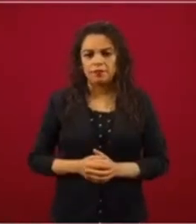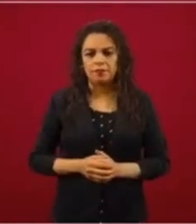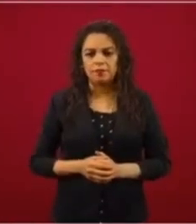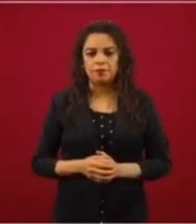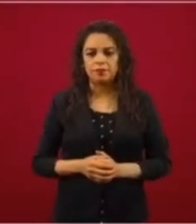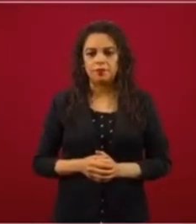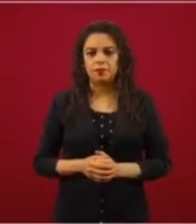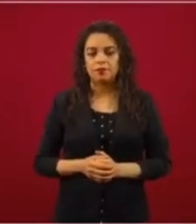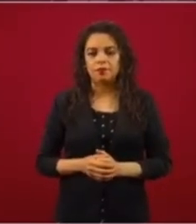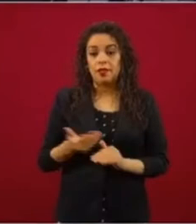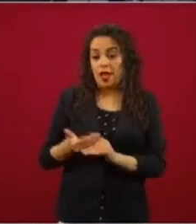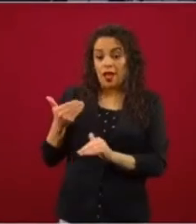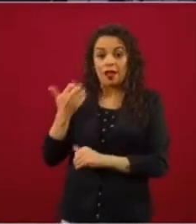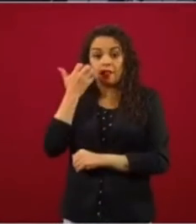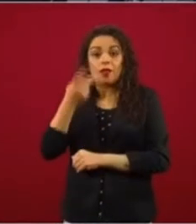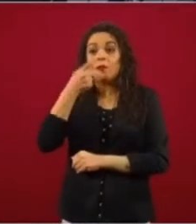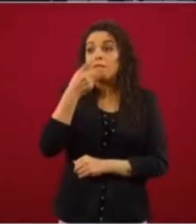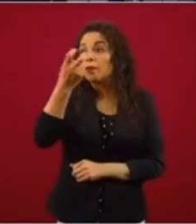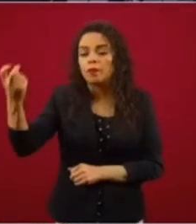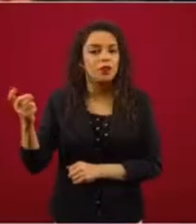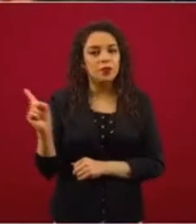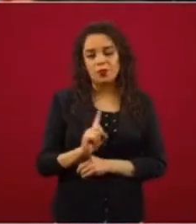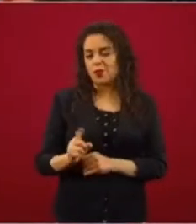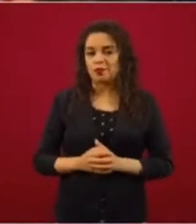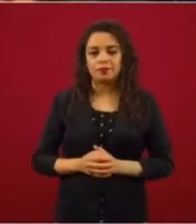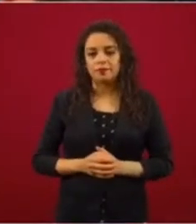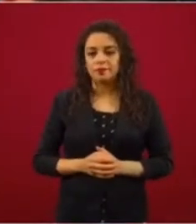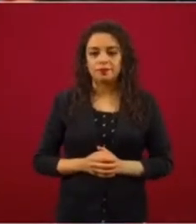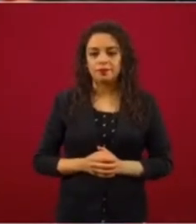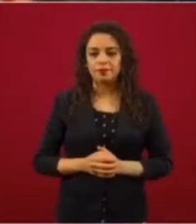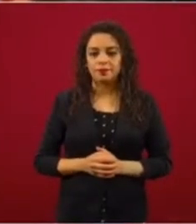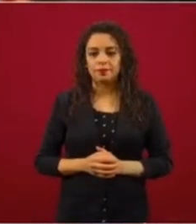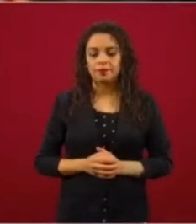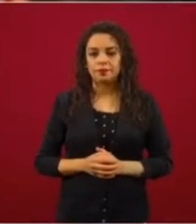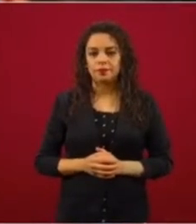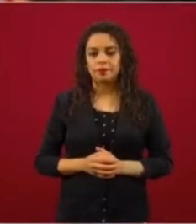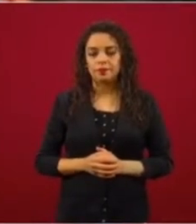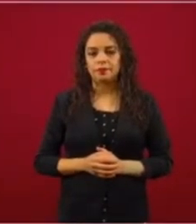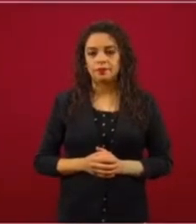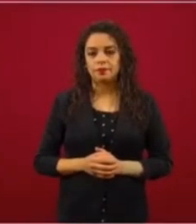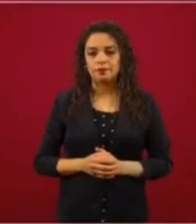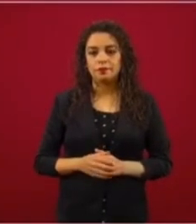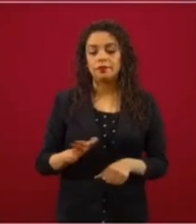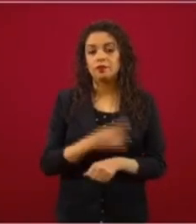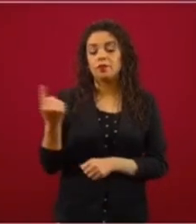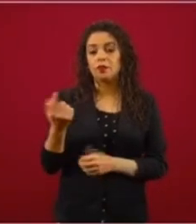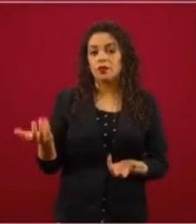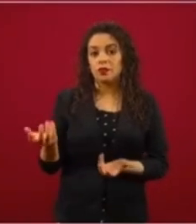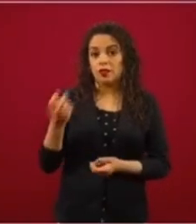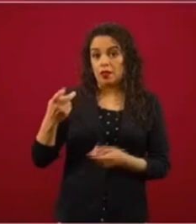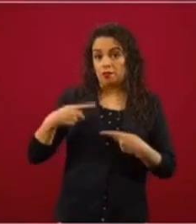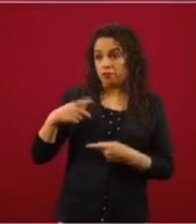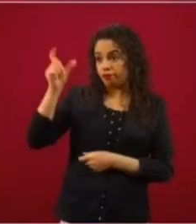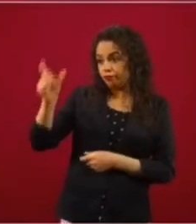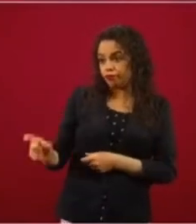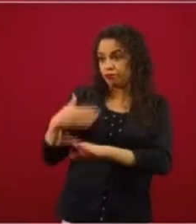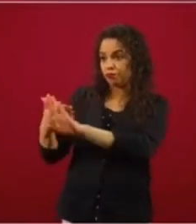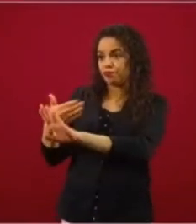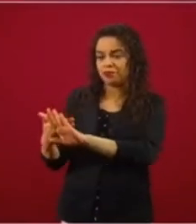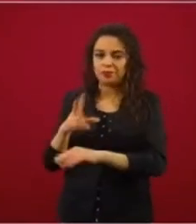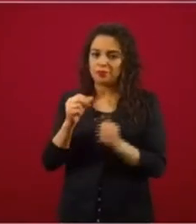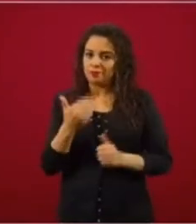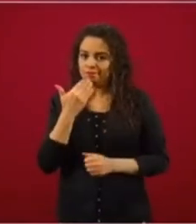no podemos adelantar vísperas, porque si no, afectamos a las personas,